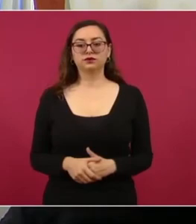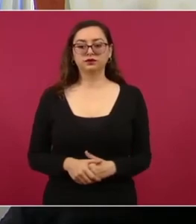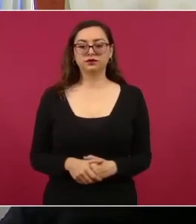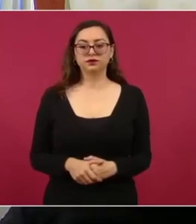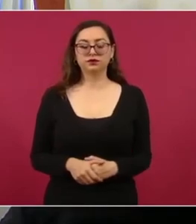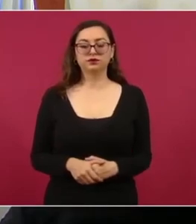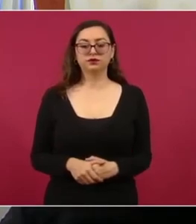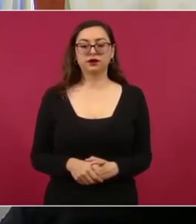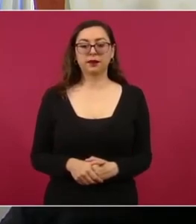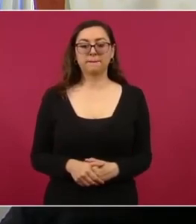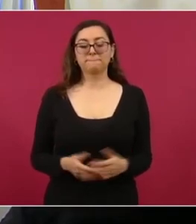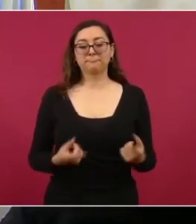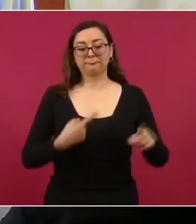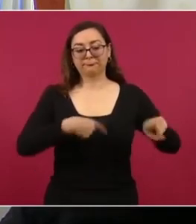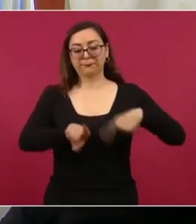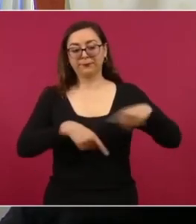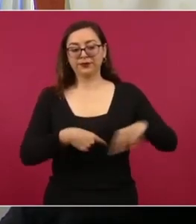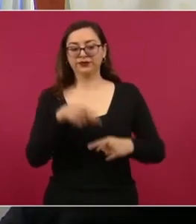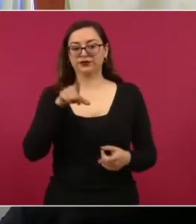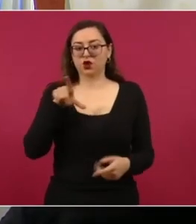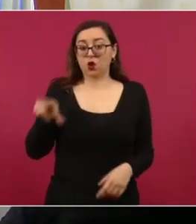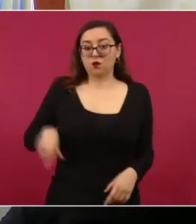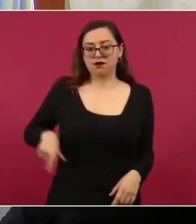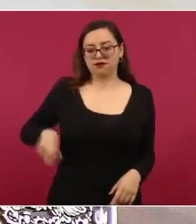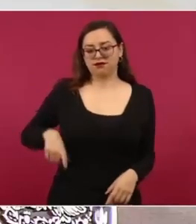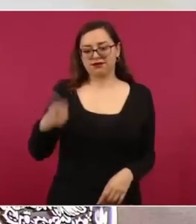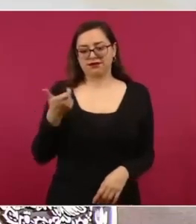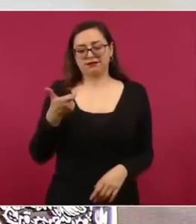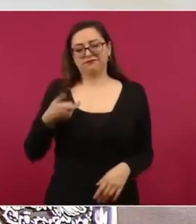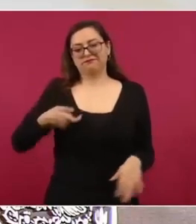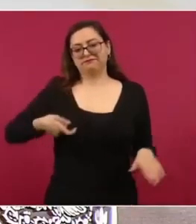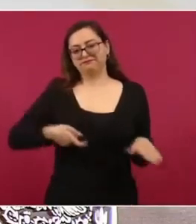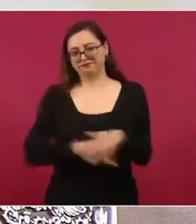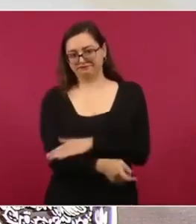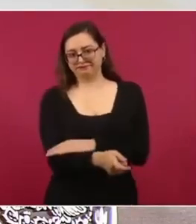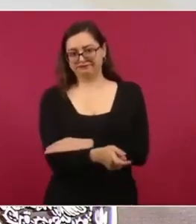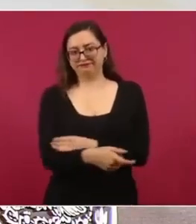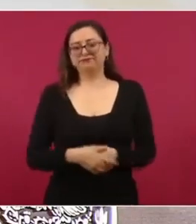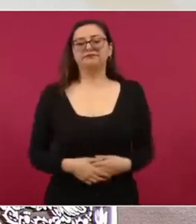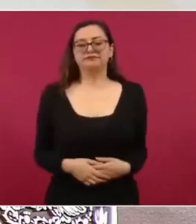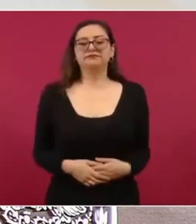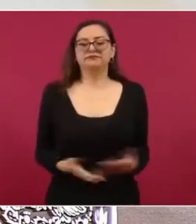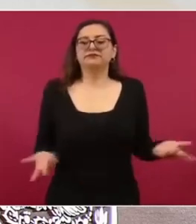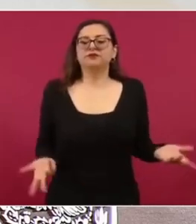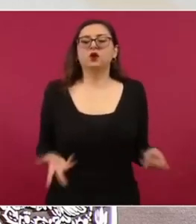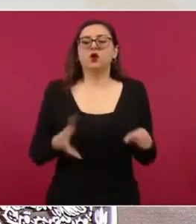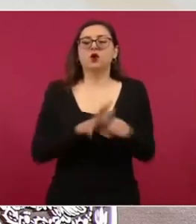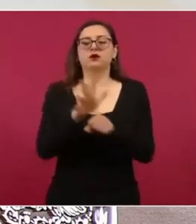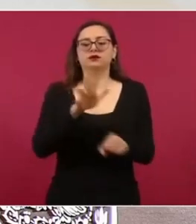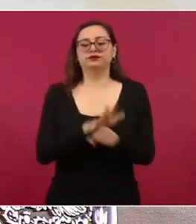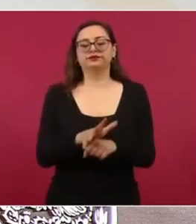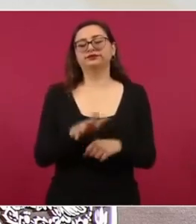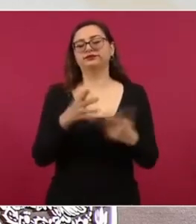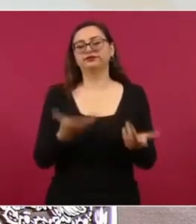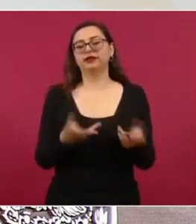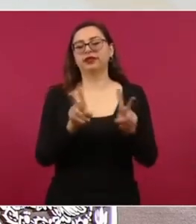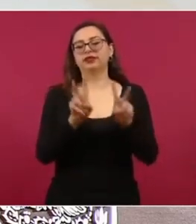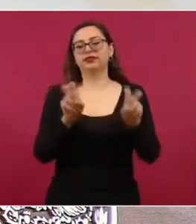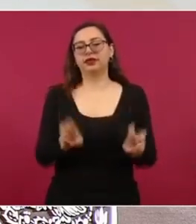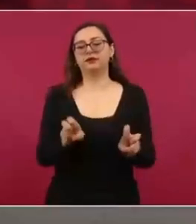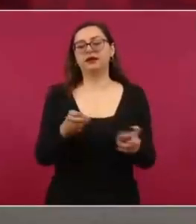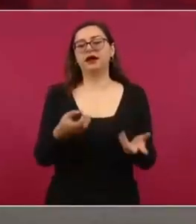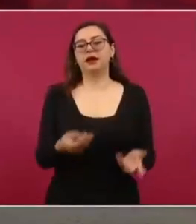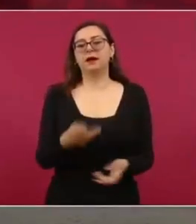dinero público en el fútbol, el llamado modelo Pachuca. Murillo